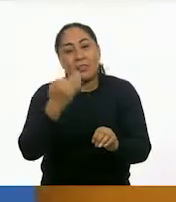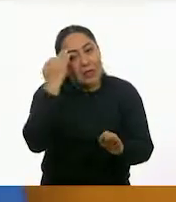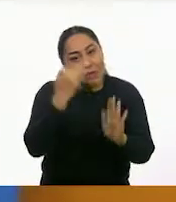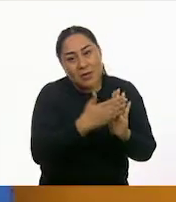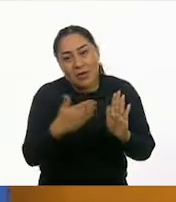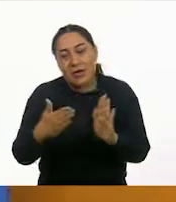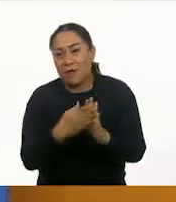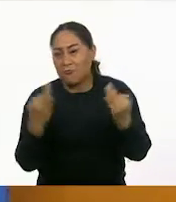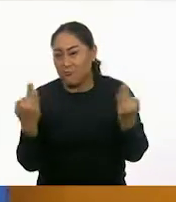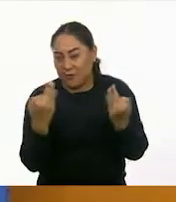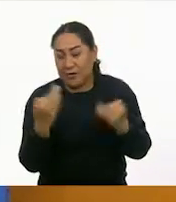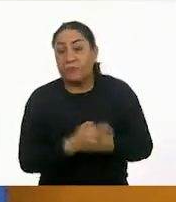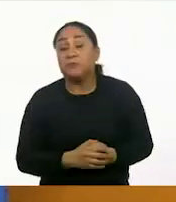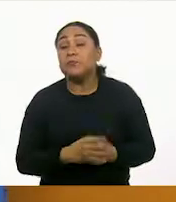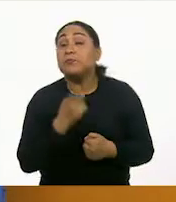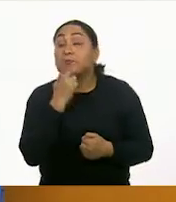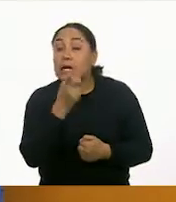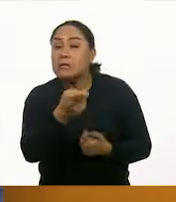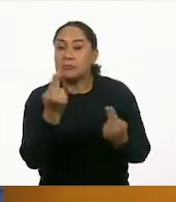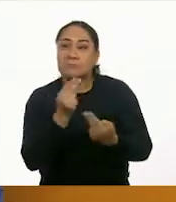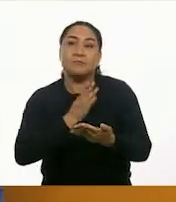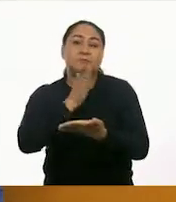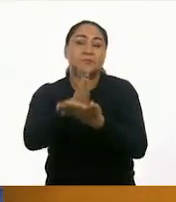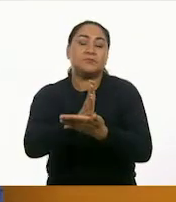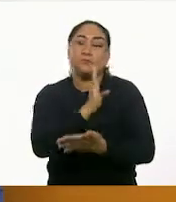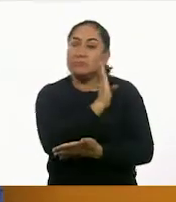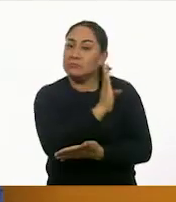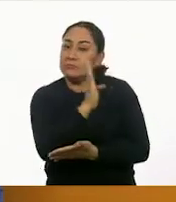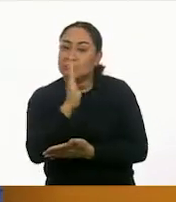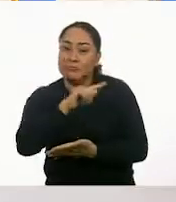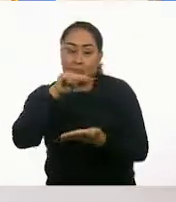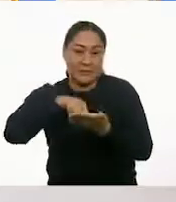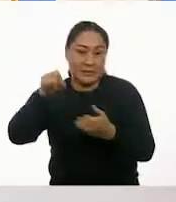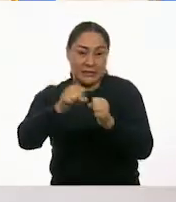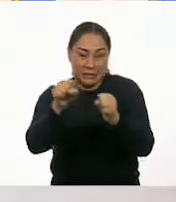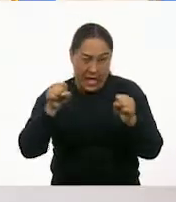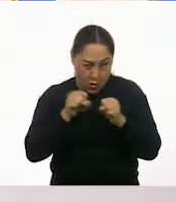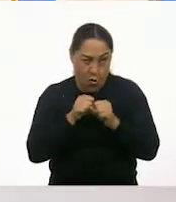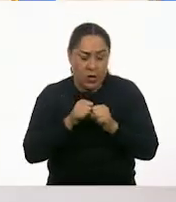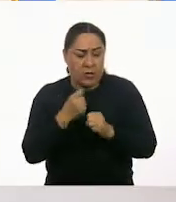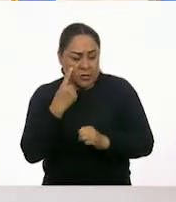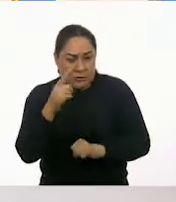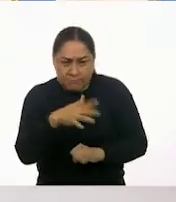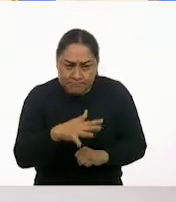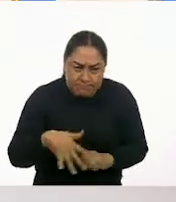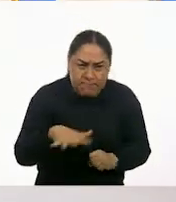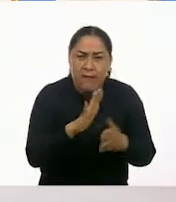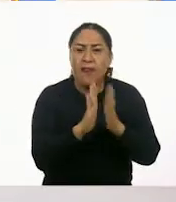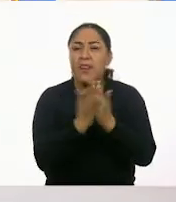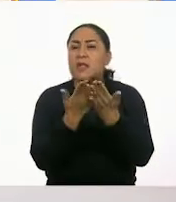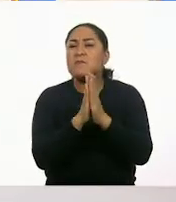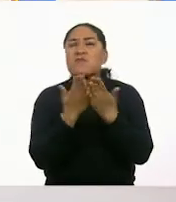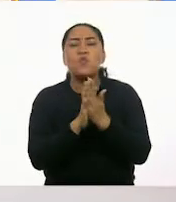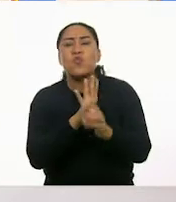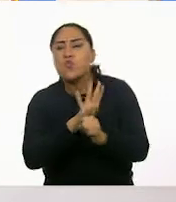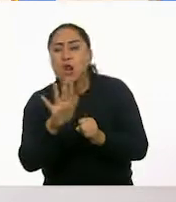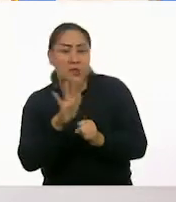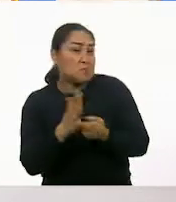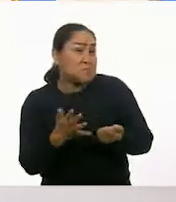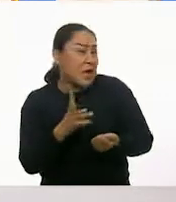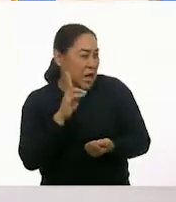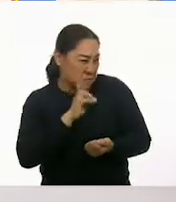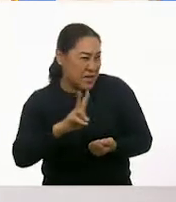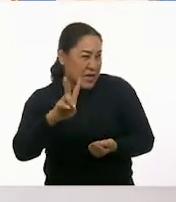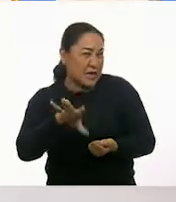El primer punto dice que vayamos a nuestra biblioteca del aula y busquemos libros. Vamos a ver si encontramos algún libro que nos pueda servir. ¿Te parece?